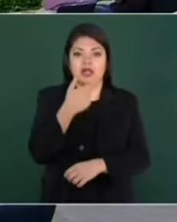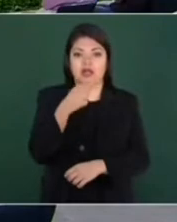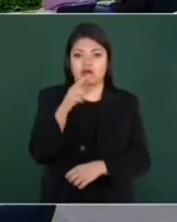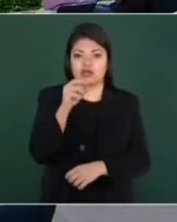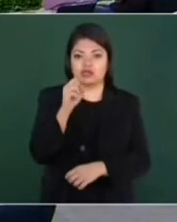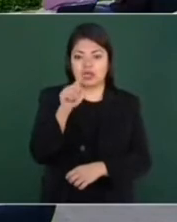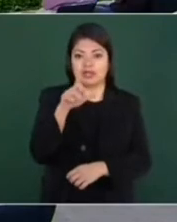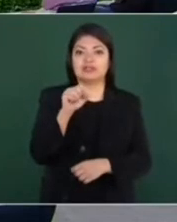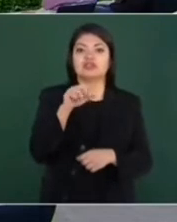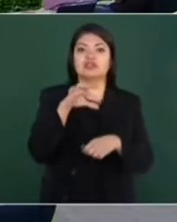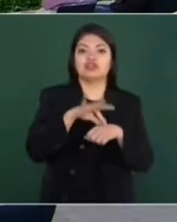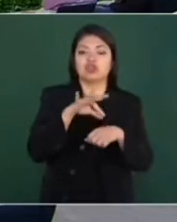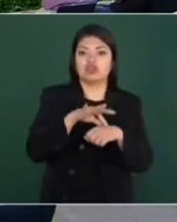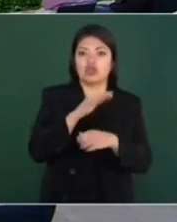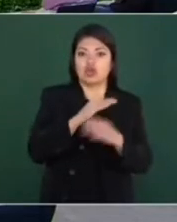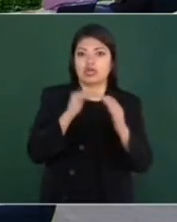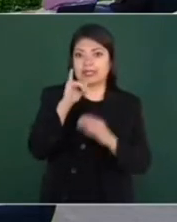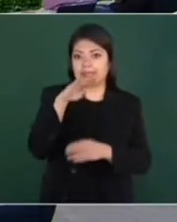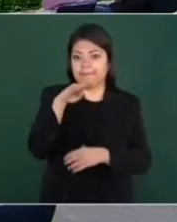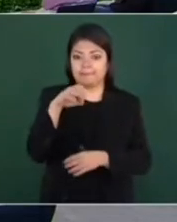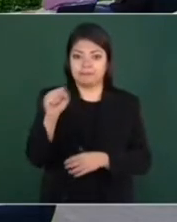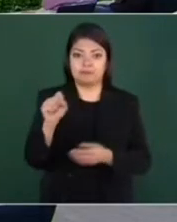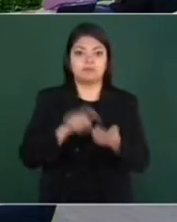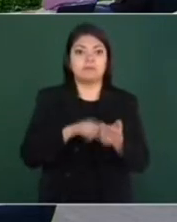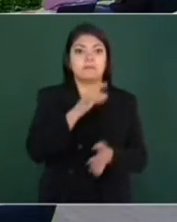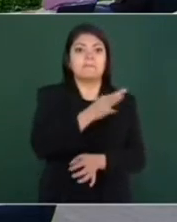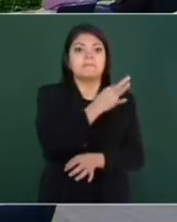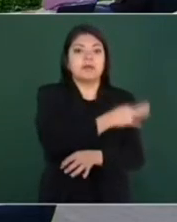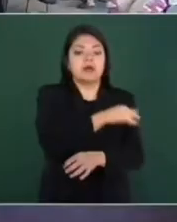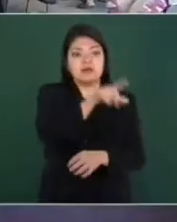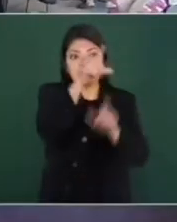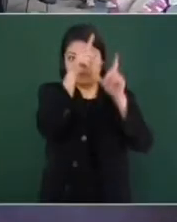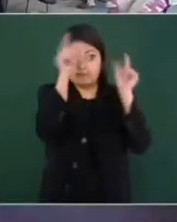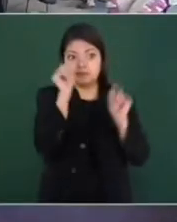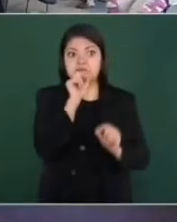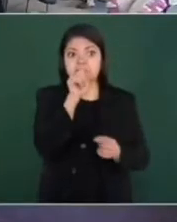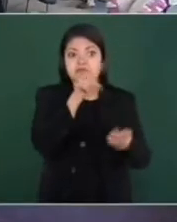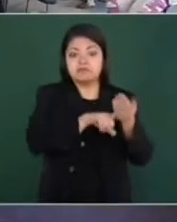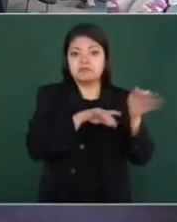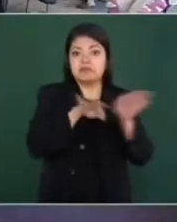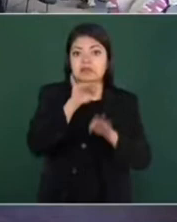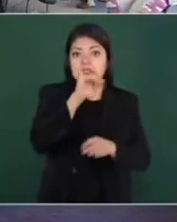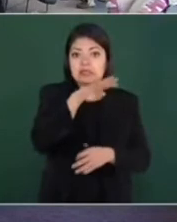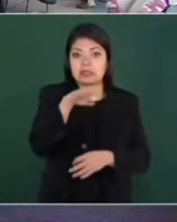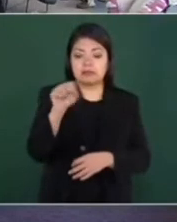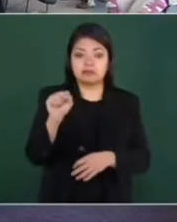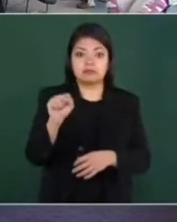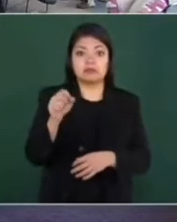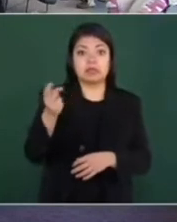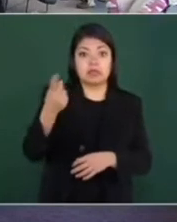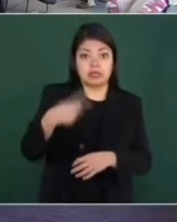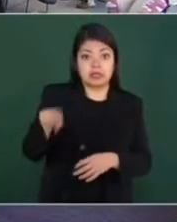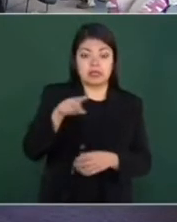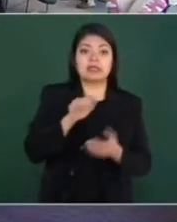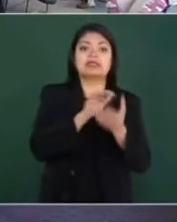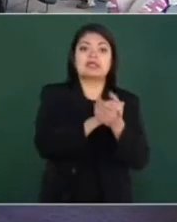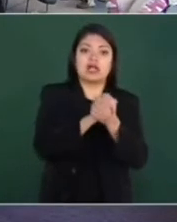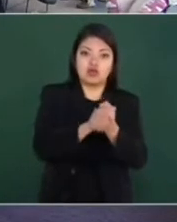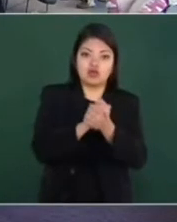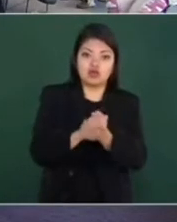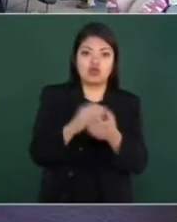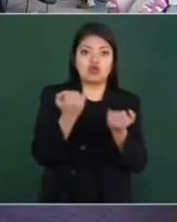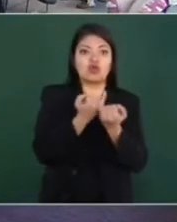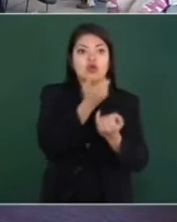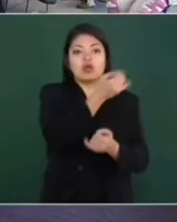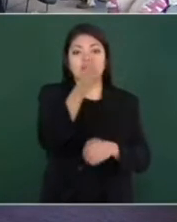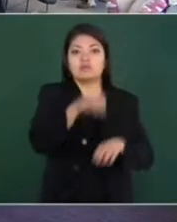Cervantes de LIMS. Aquí están vacunando nuestras compañeras enfermeras de LIMS. Aquí le envían saludos a algunos de los